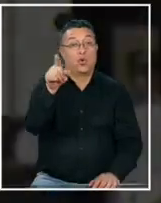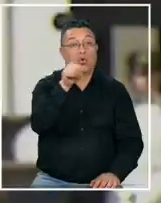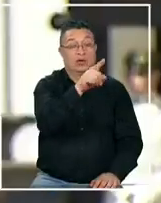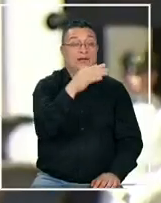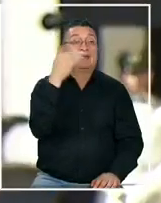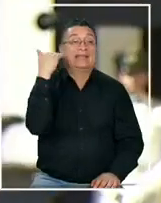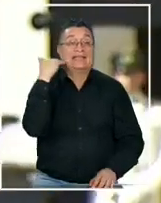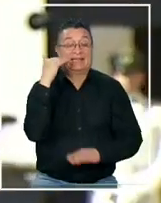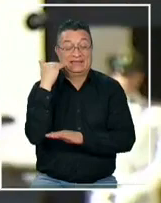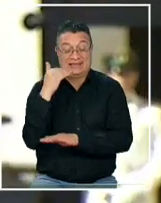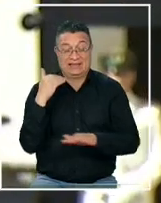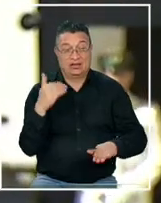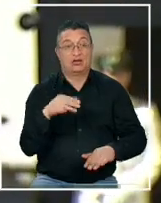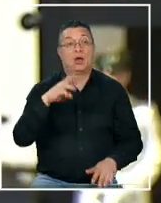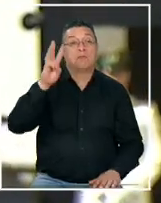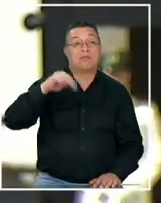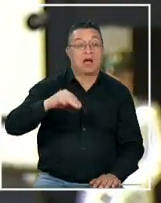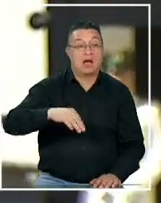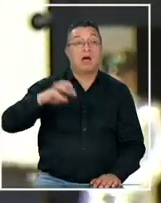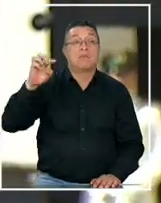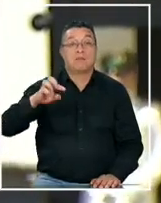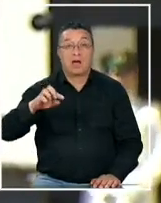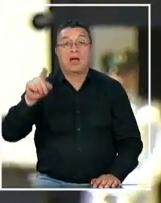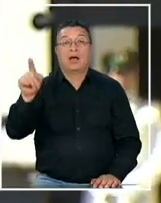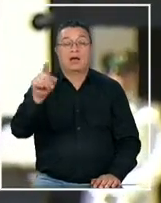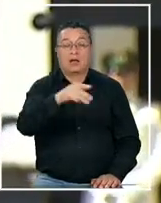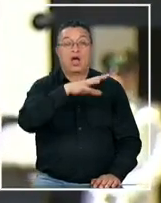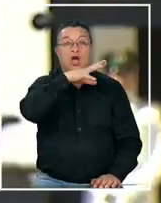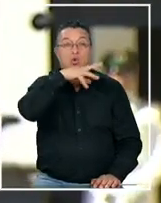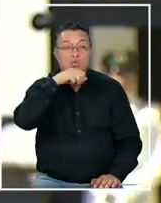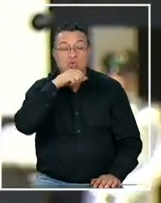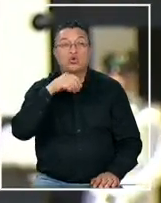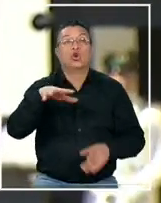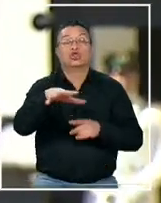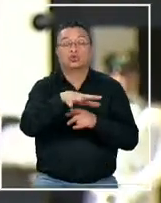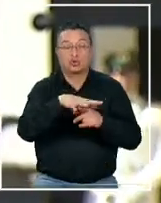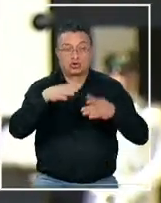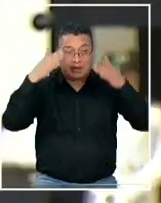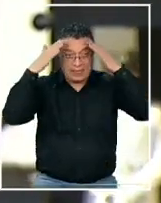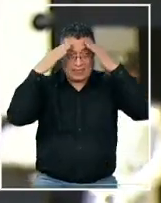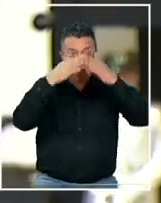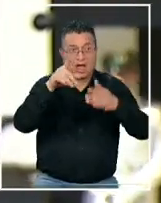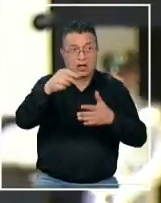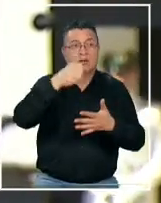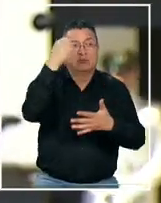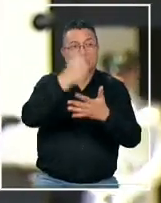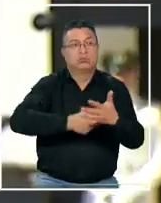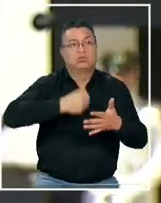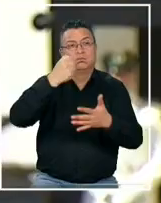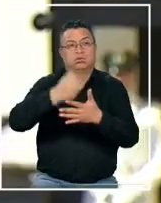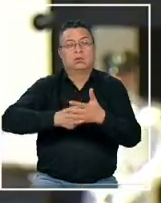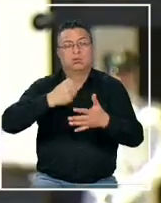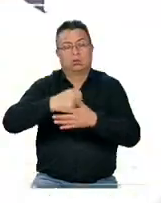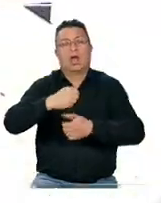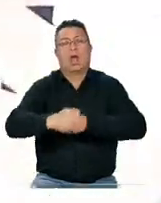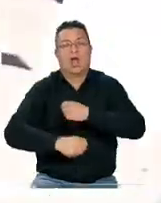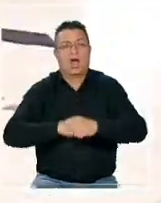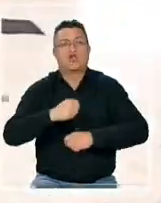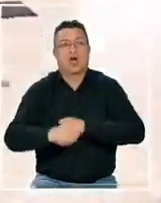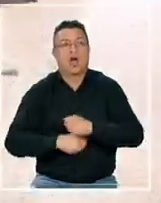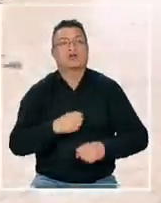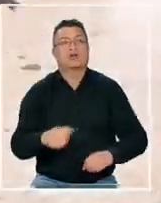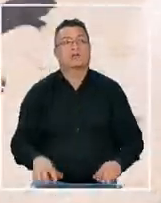niñas niños madres padres adultos con condición del espectro autista que han luchado durante tantos años